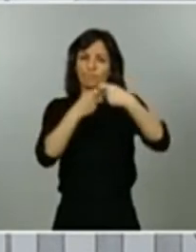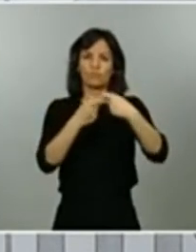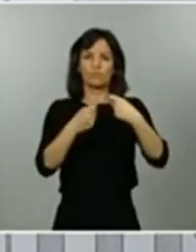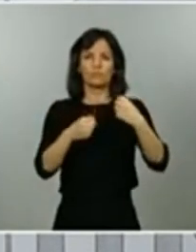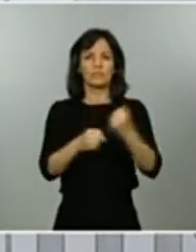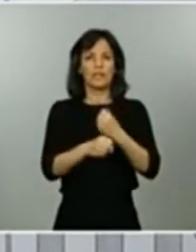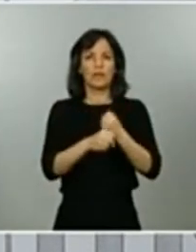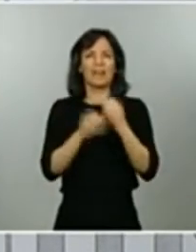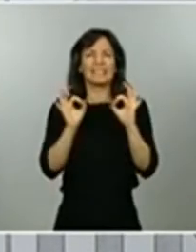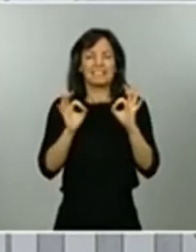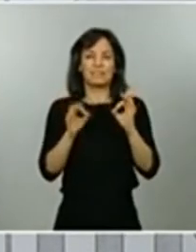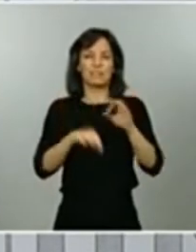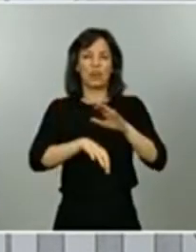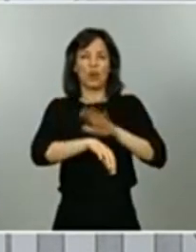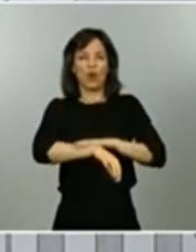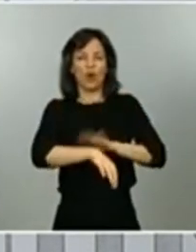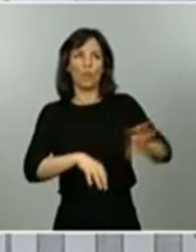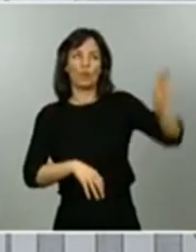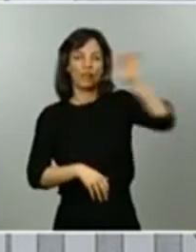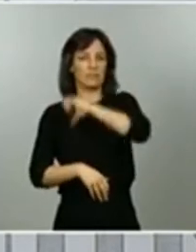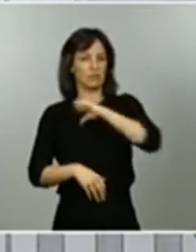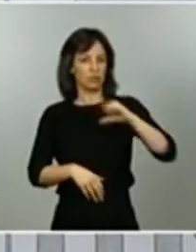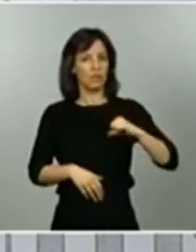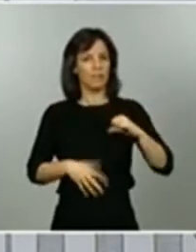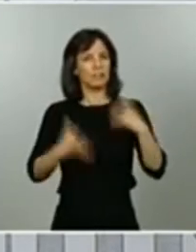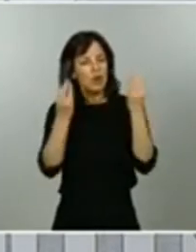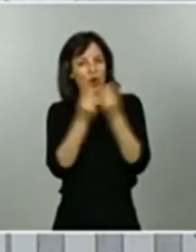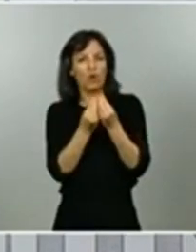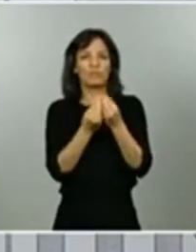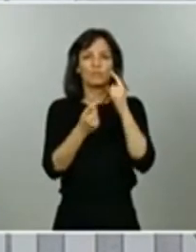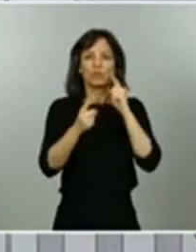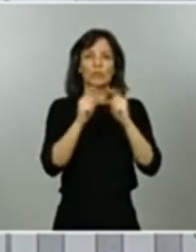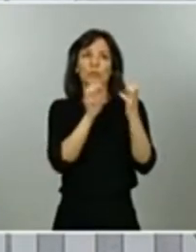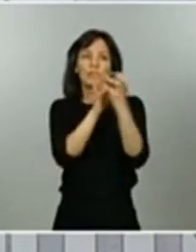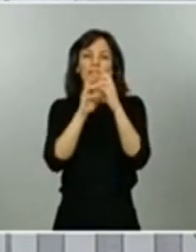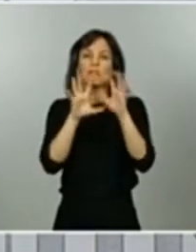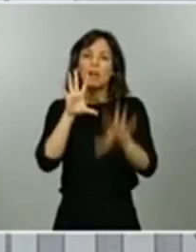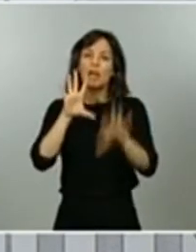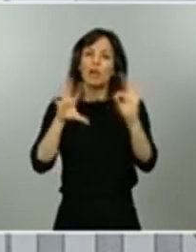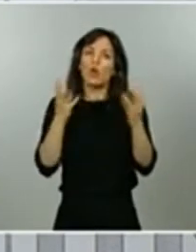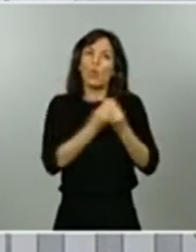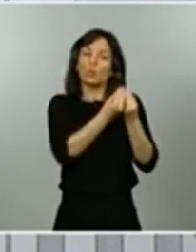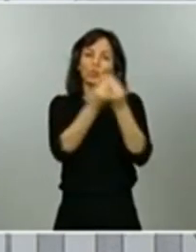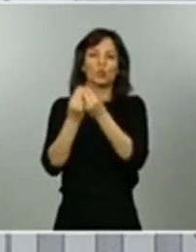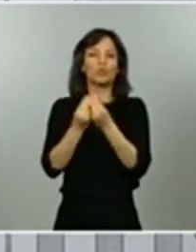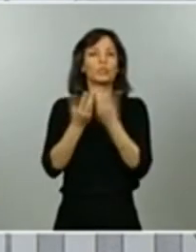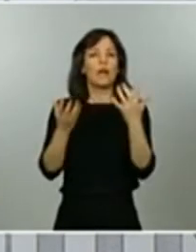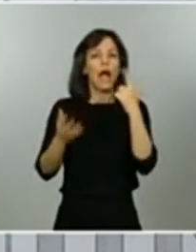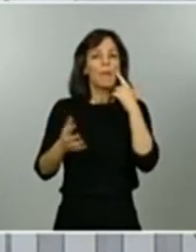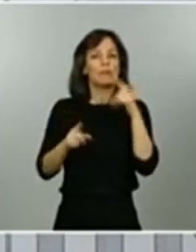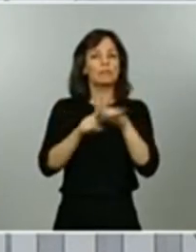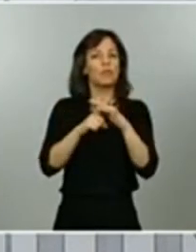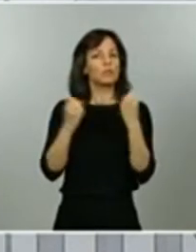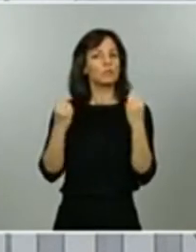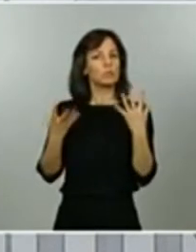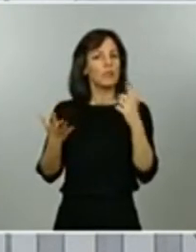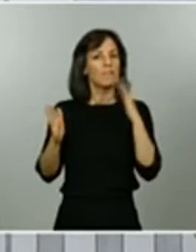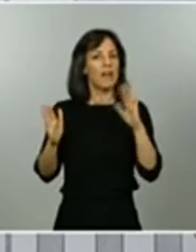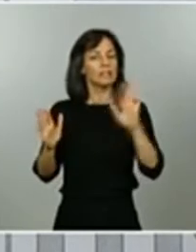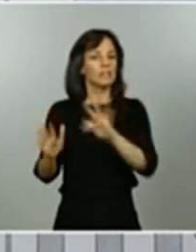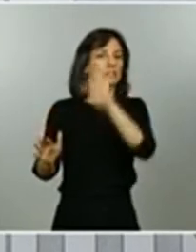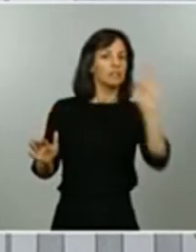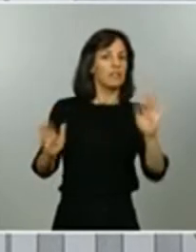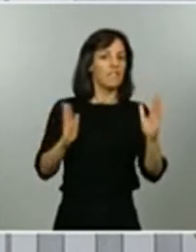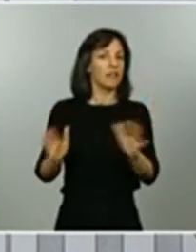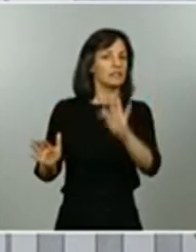particular con las comunidades autónomas, para decidir conjuntamente cuando se están condiciones de progresar de fase. Y un segundo pilar,